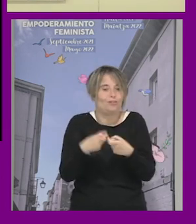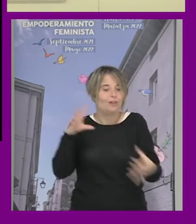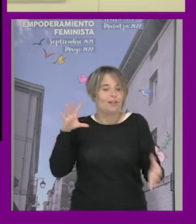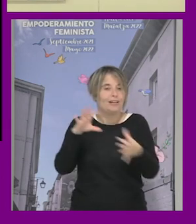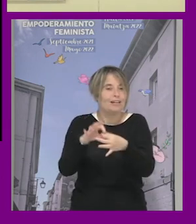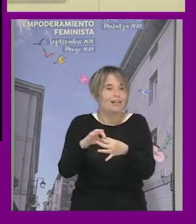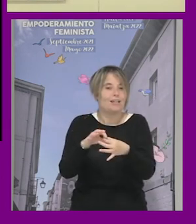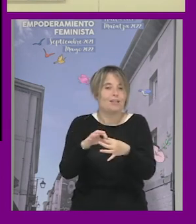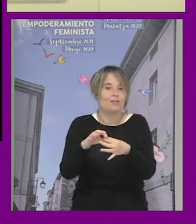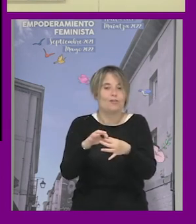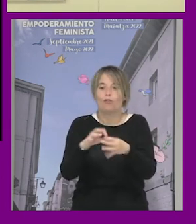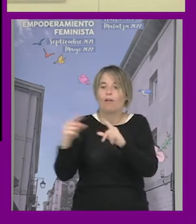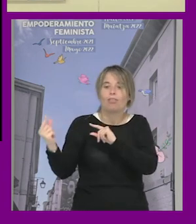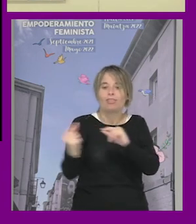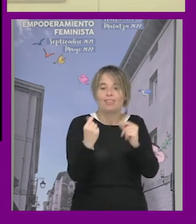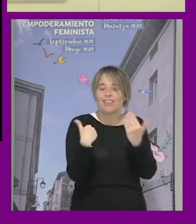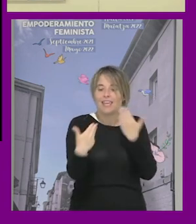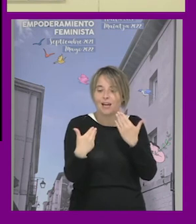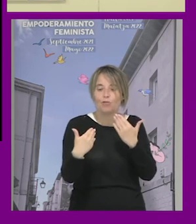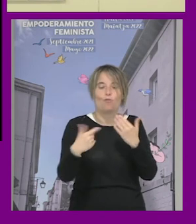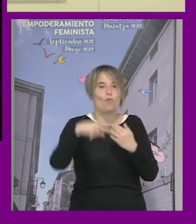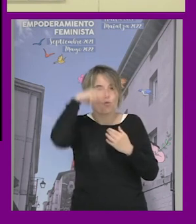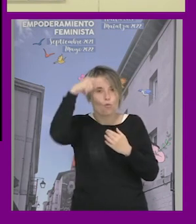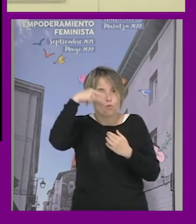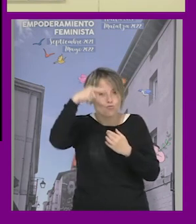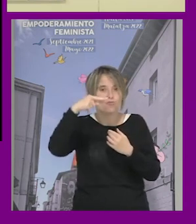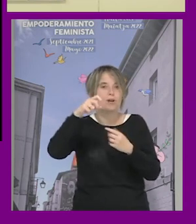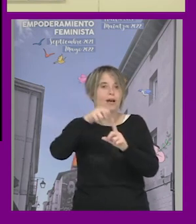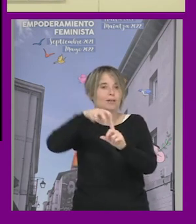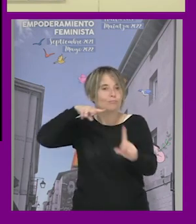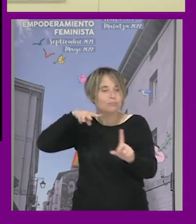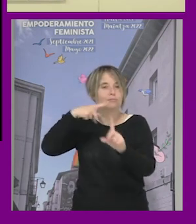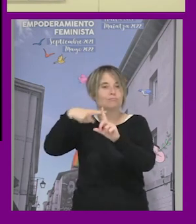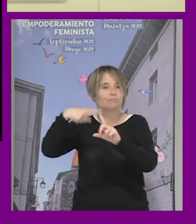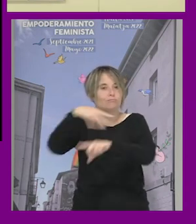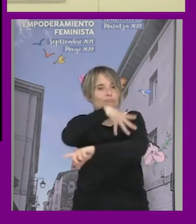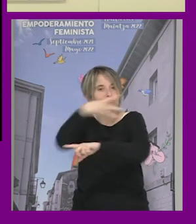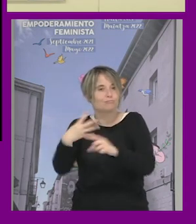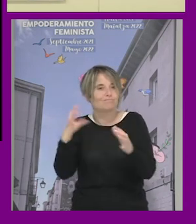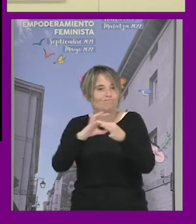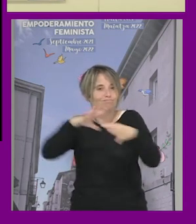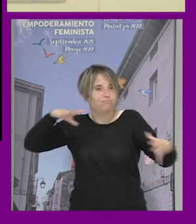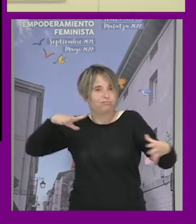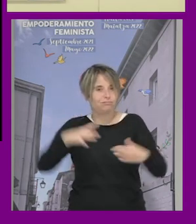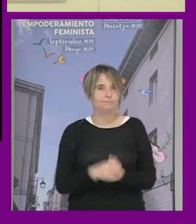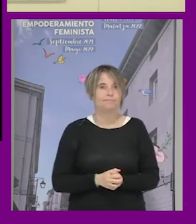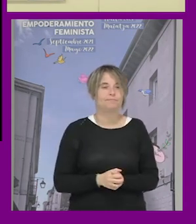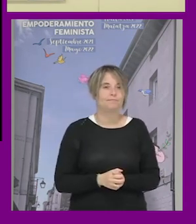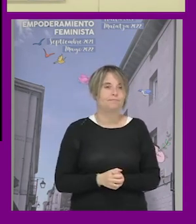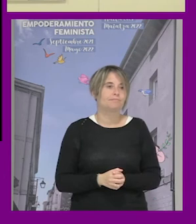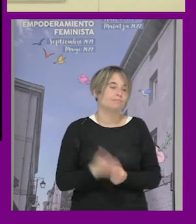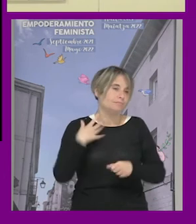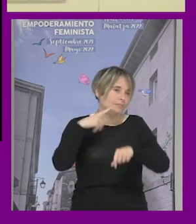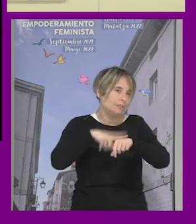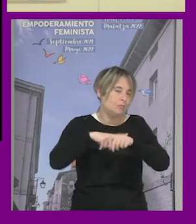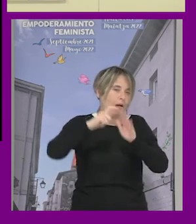esta falta de diálogo entre interculturalidad y perspectivas LGTBI bueno no me alargaré porque